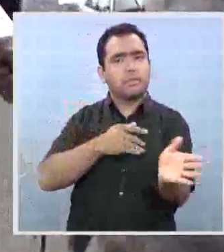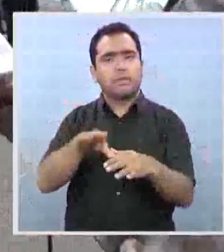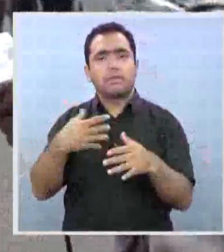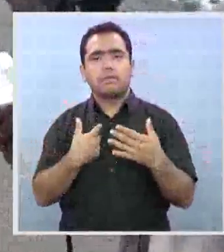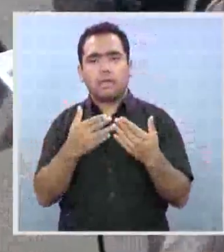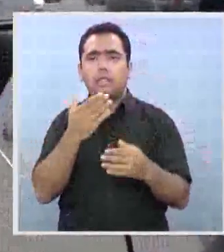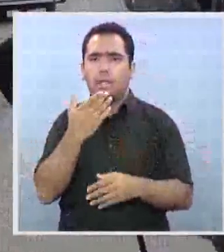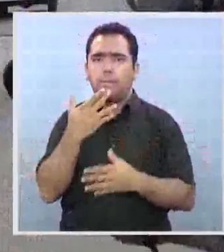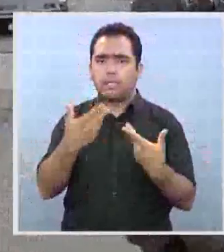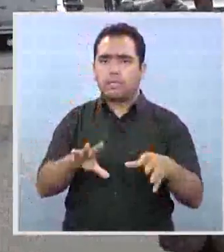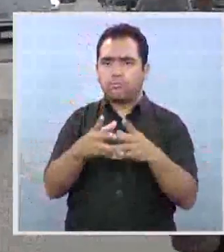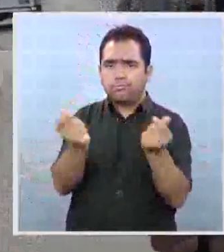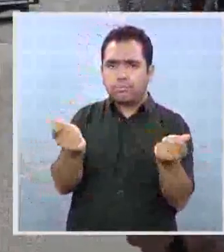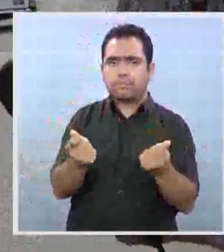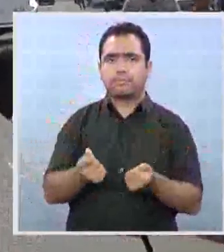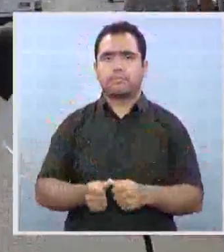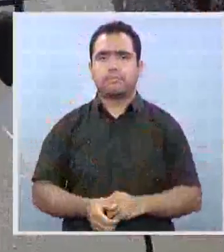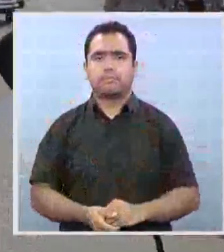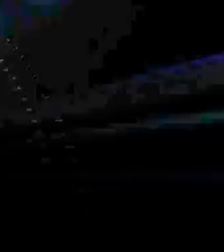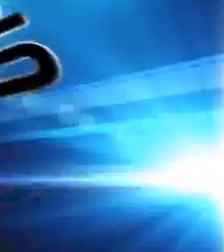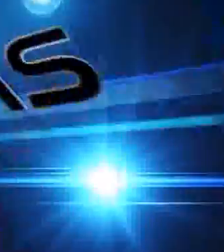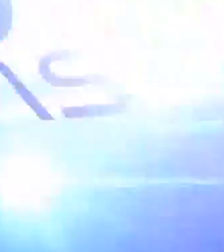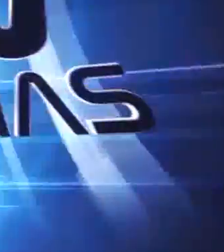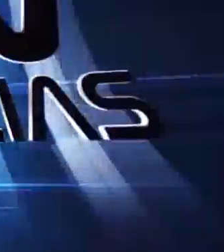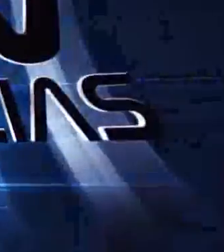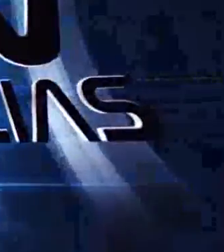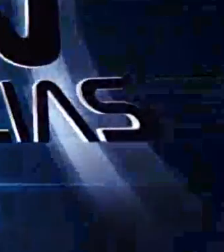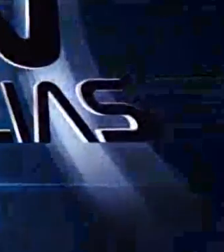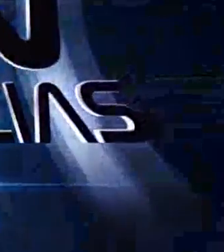¿Y la sanitización? También. Está bien.